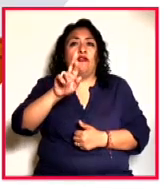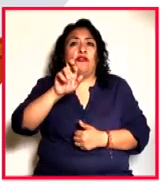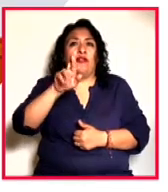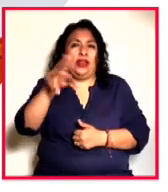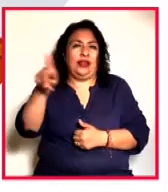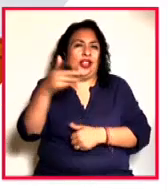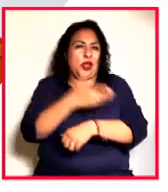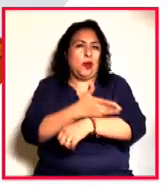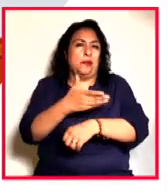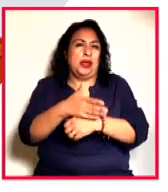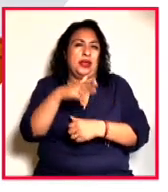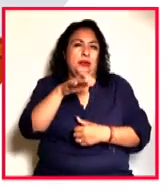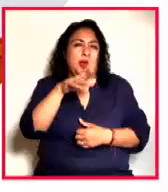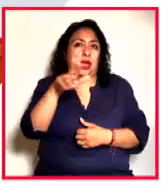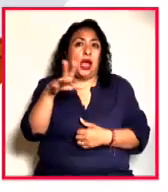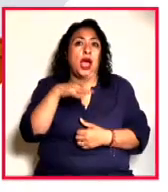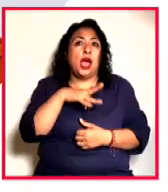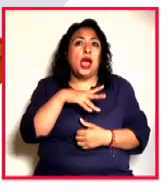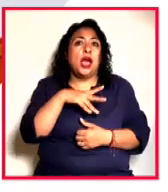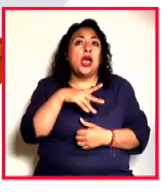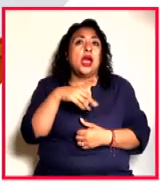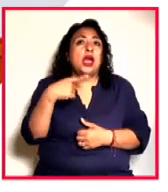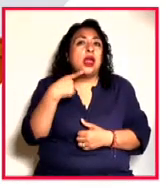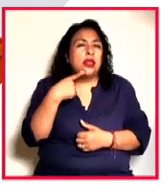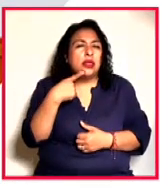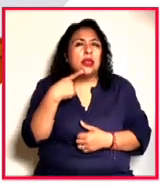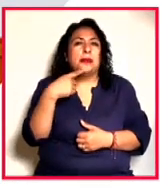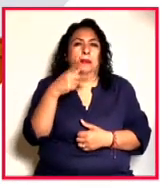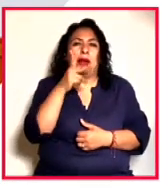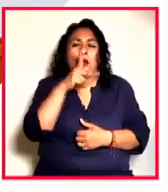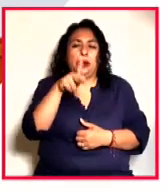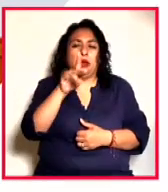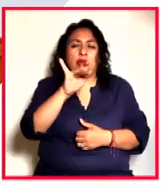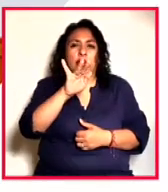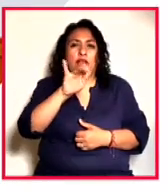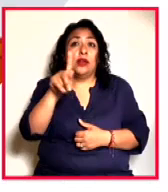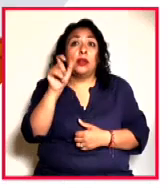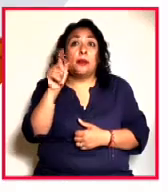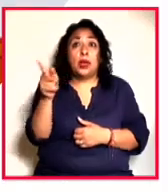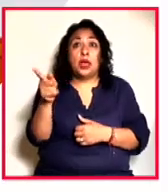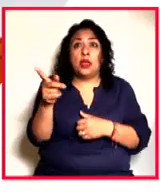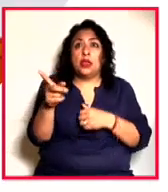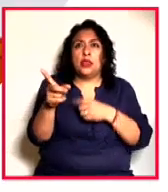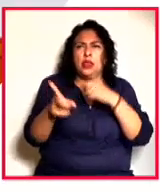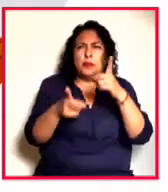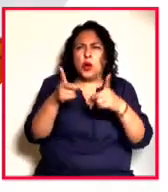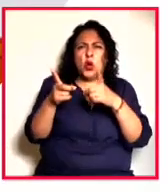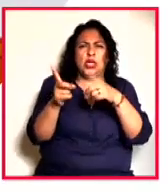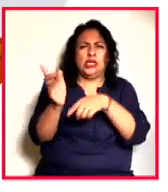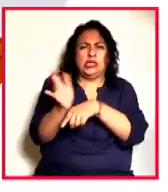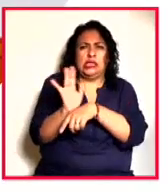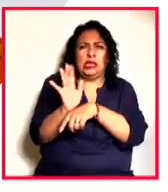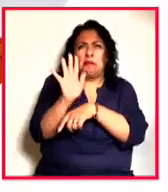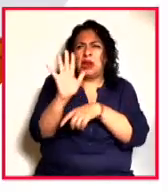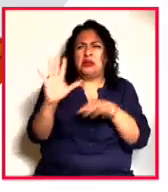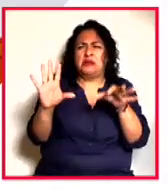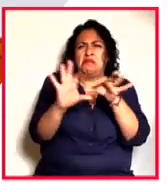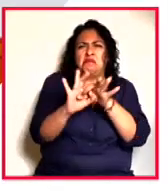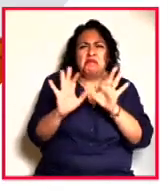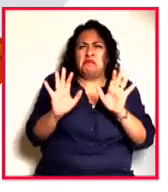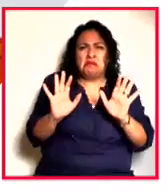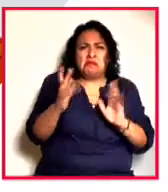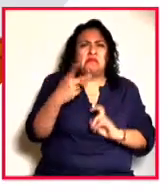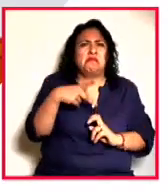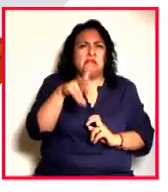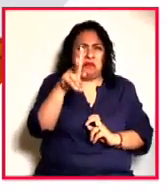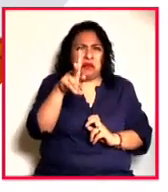compañía María Luz, con cine, el deporte y justamente la cinematografía. Parecía no tener una relación tan directa, pero